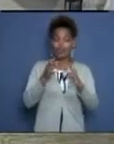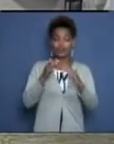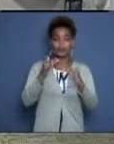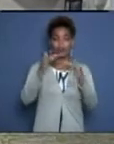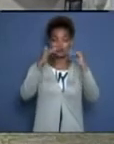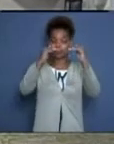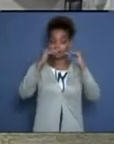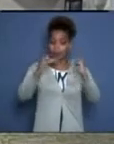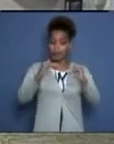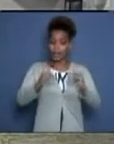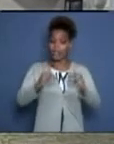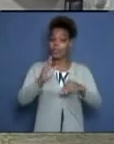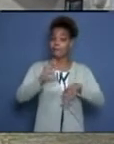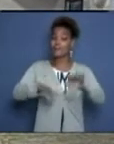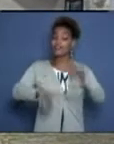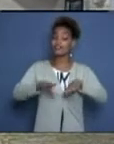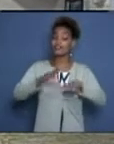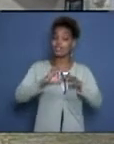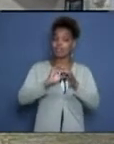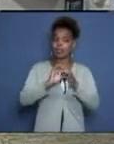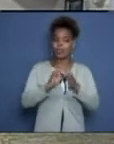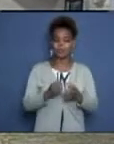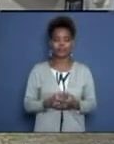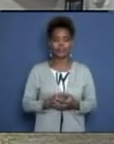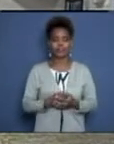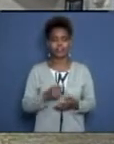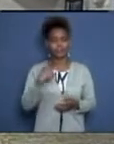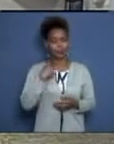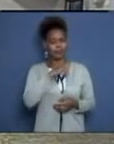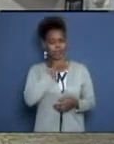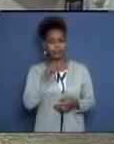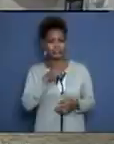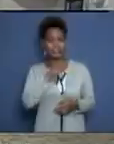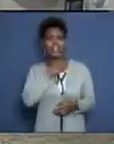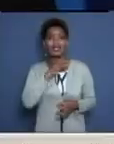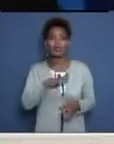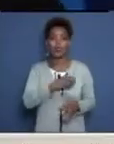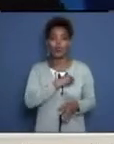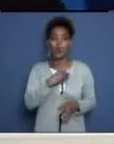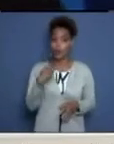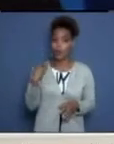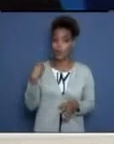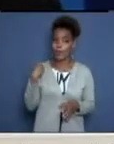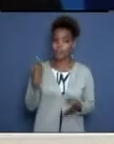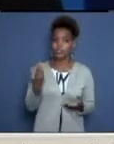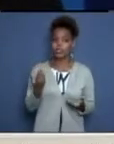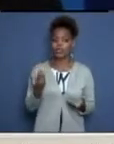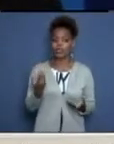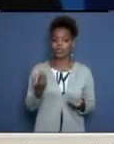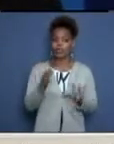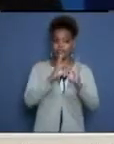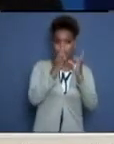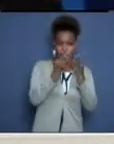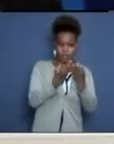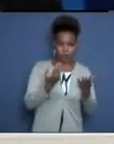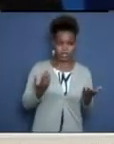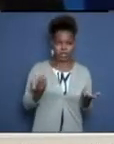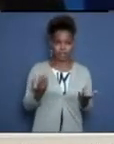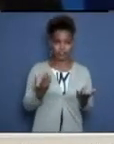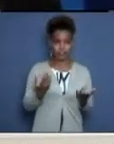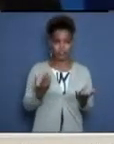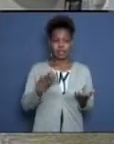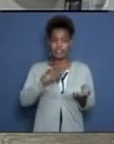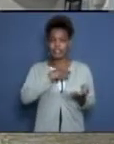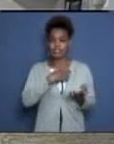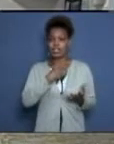familia que en este protocolo tienen pacientes positivos, ¿cómo lo hacen, doctor? No, no entiendo. El médico de la familia que tiene aislado en su vivienda